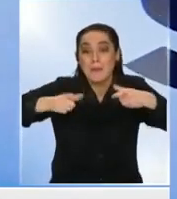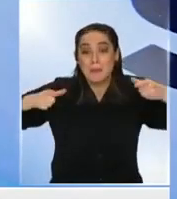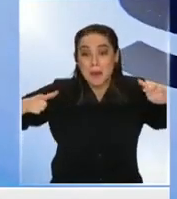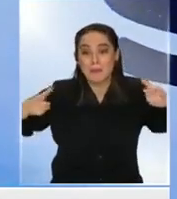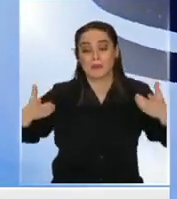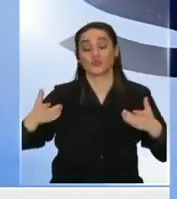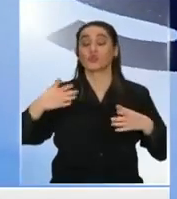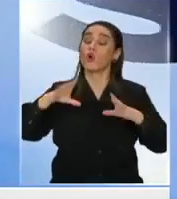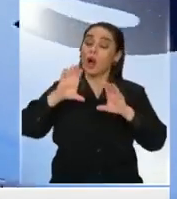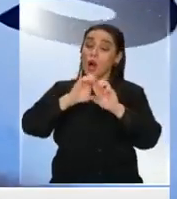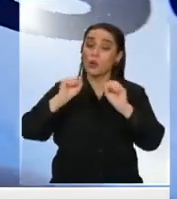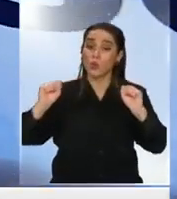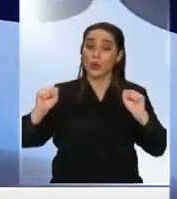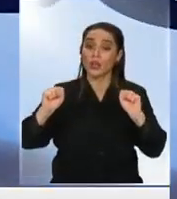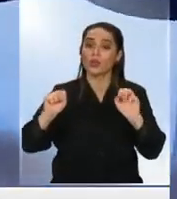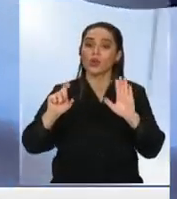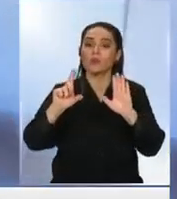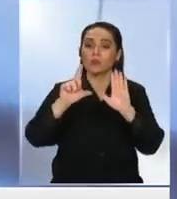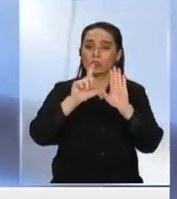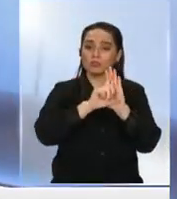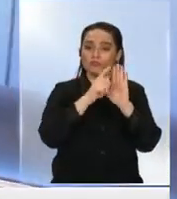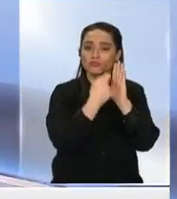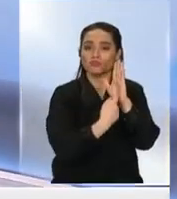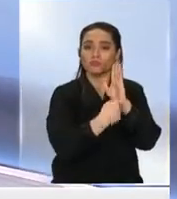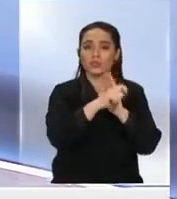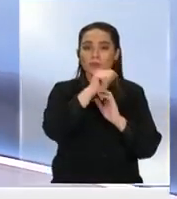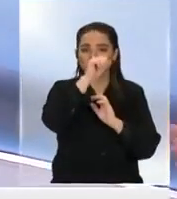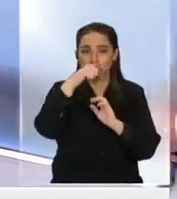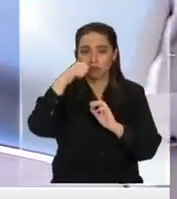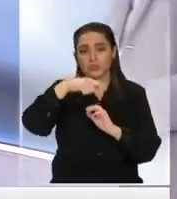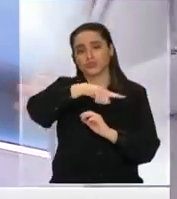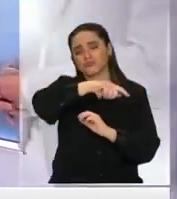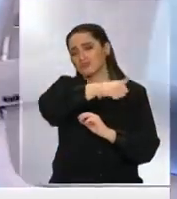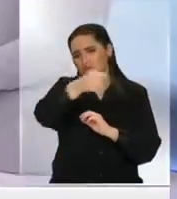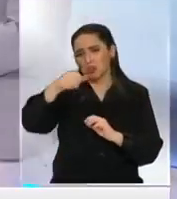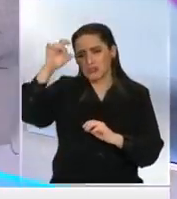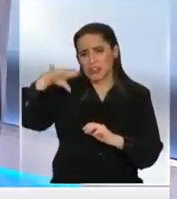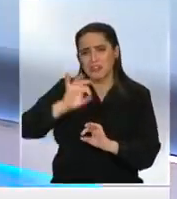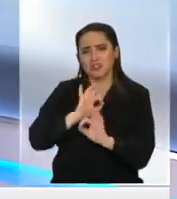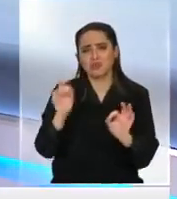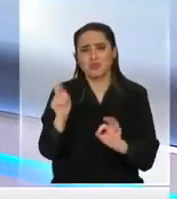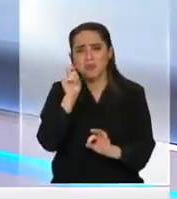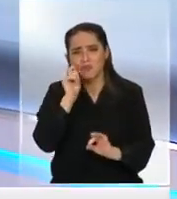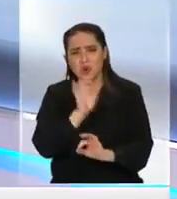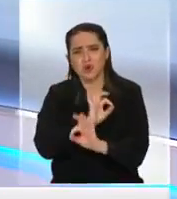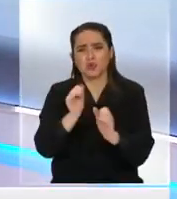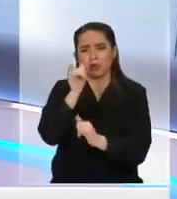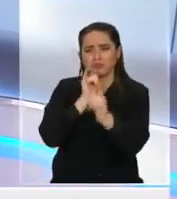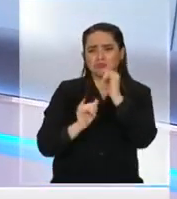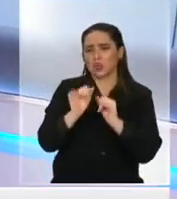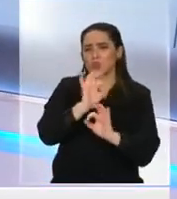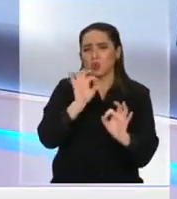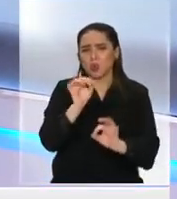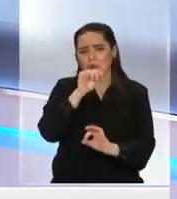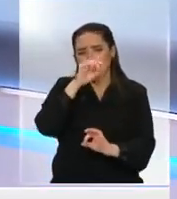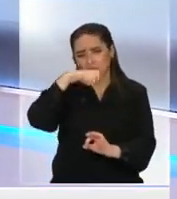partidario de la legalización escalonada yo todos los que me conocen lo saben nunca he fumado nunca he tomado nunca me he drogado